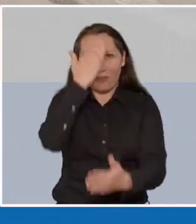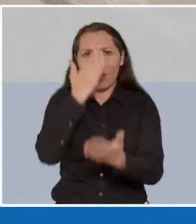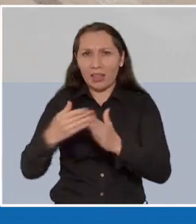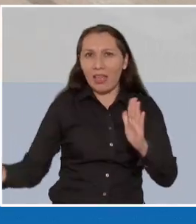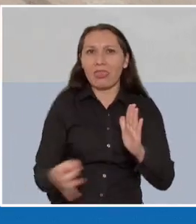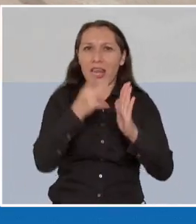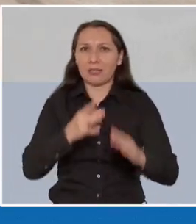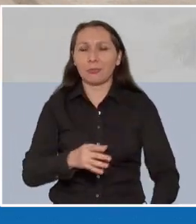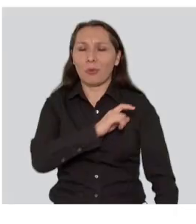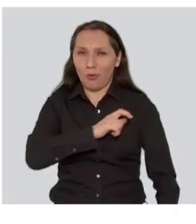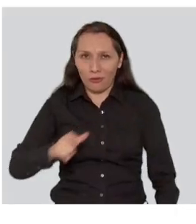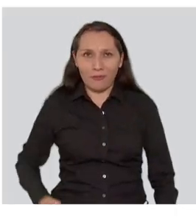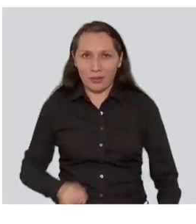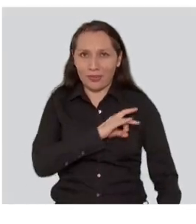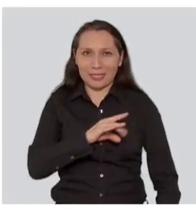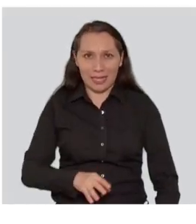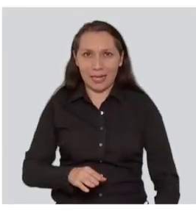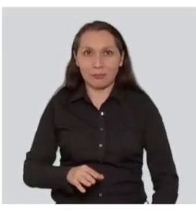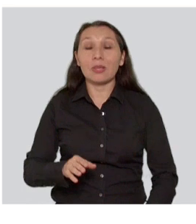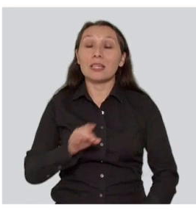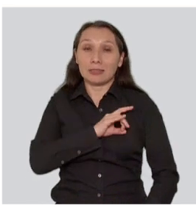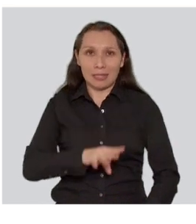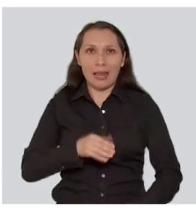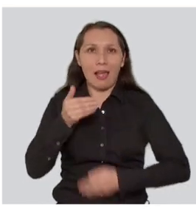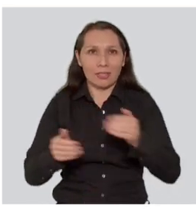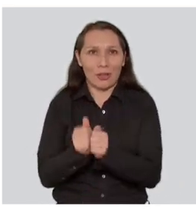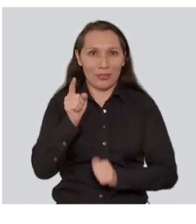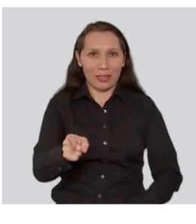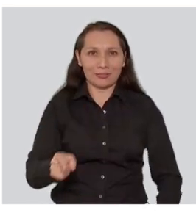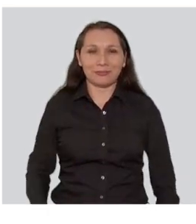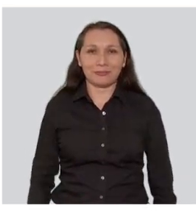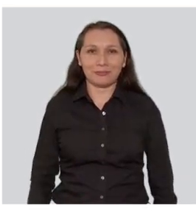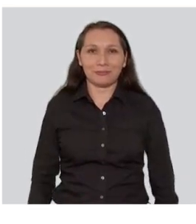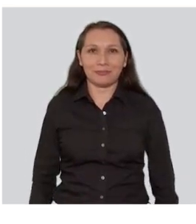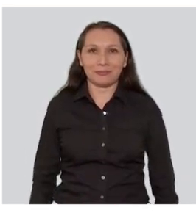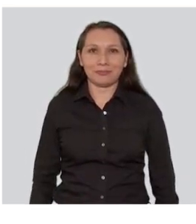prevenir y enfrentar el delito. Gobierno de Chile. Chile avanza contigo.